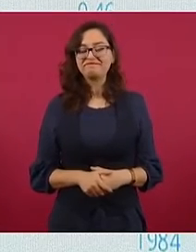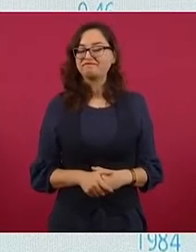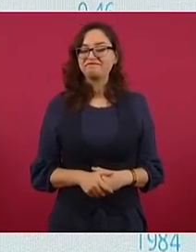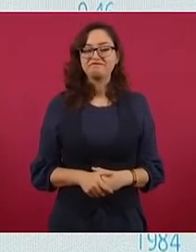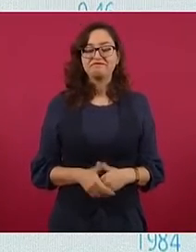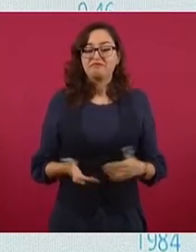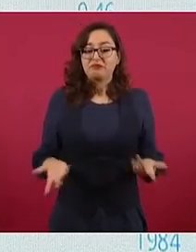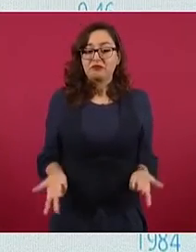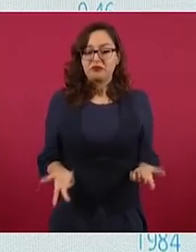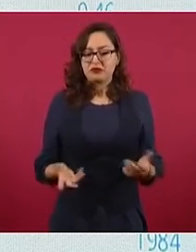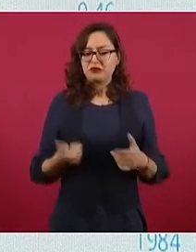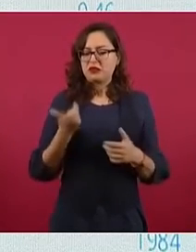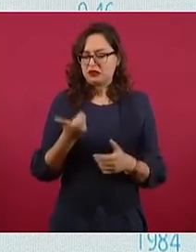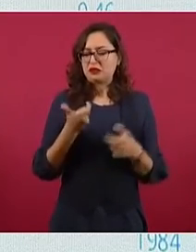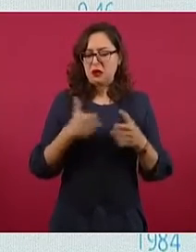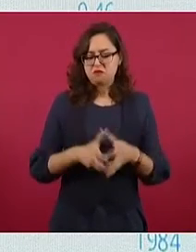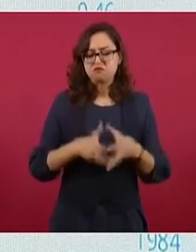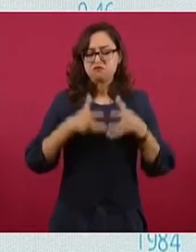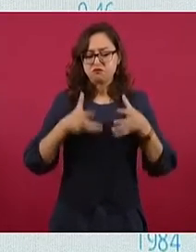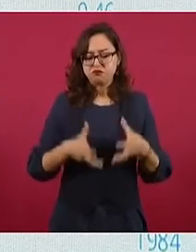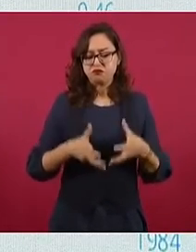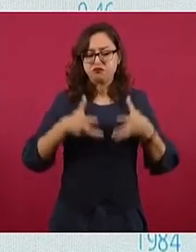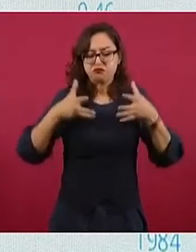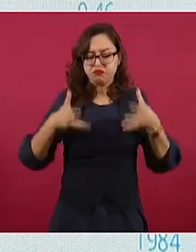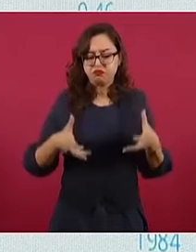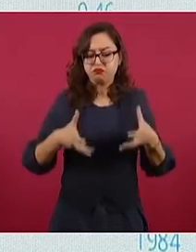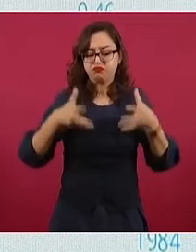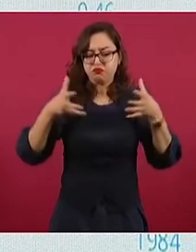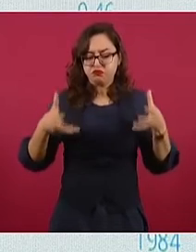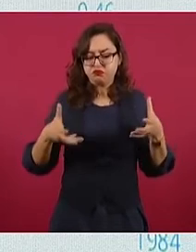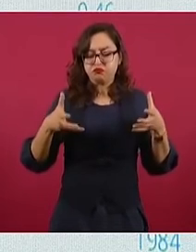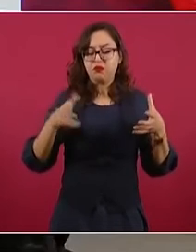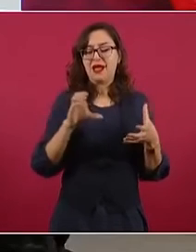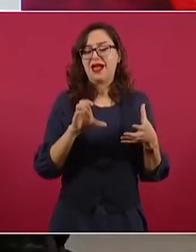Crecimiento es que haya riqueza,